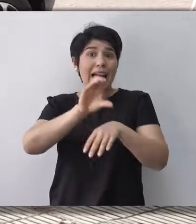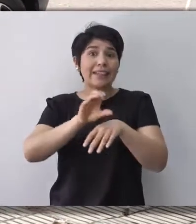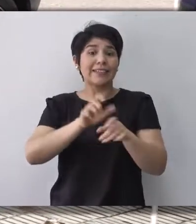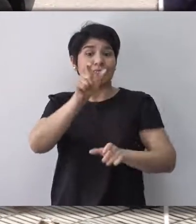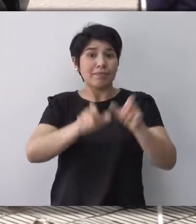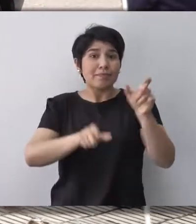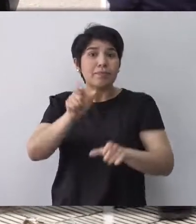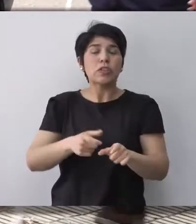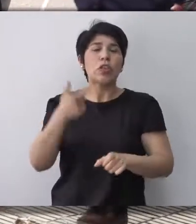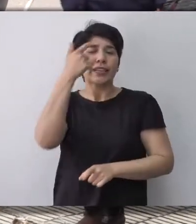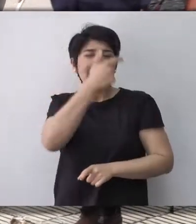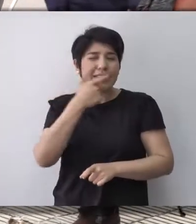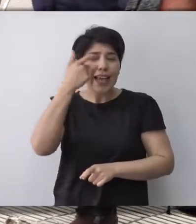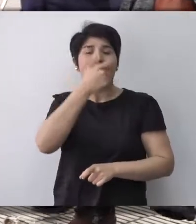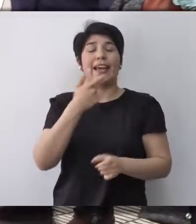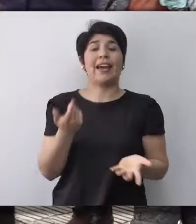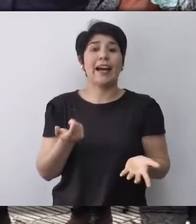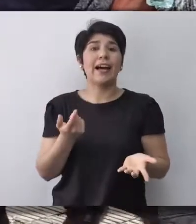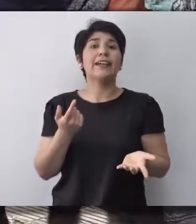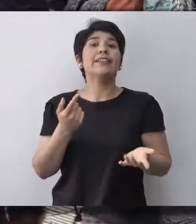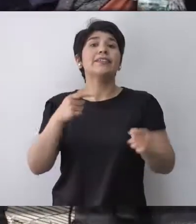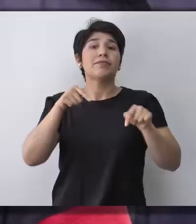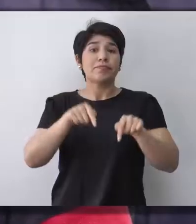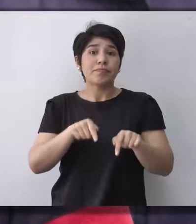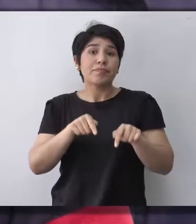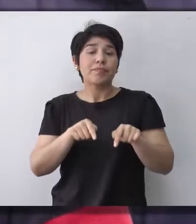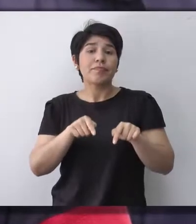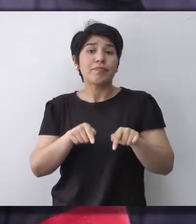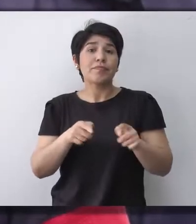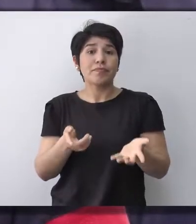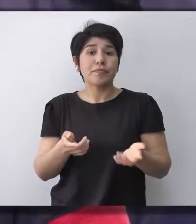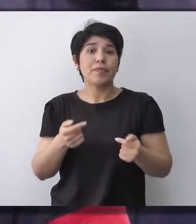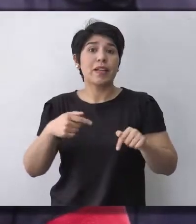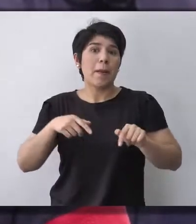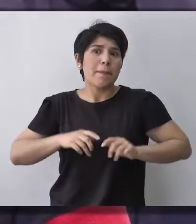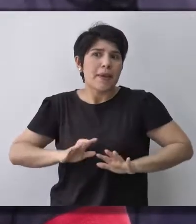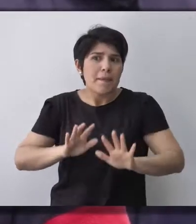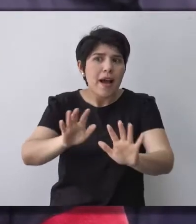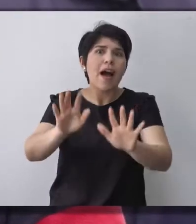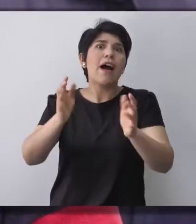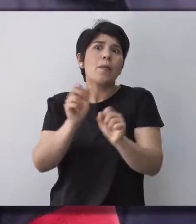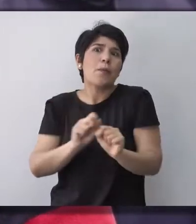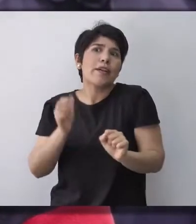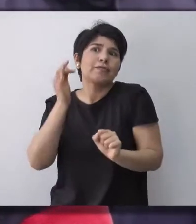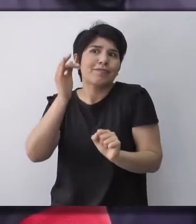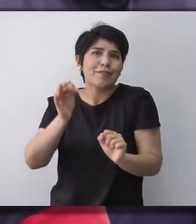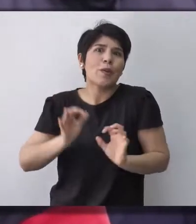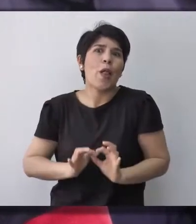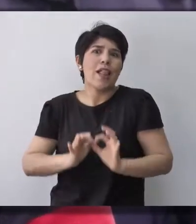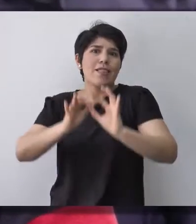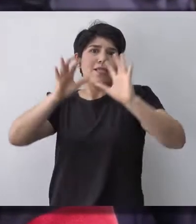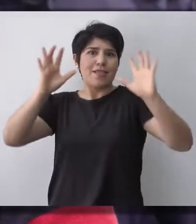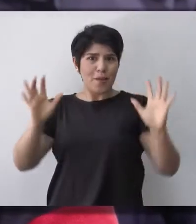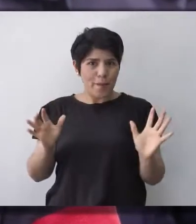de personas ciegas, que justamente van a prepararse para lograr esa